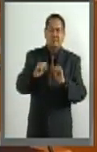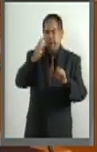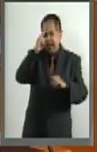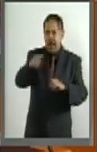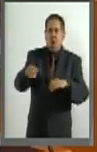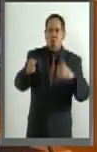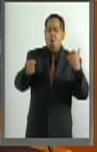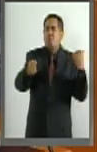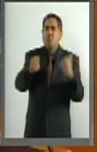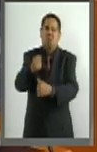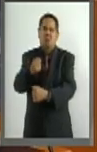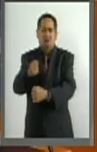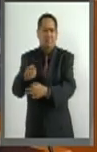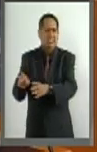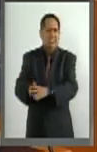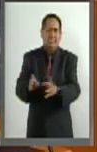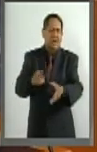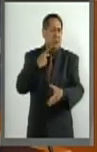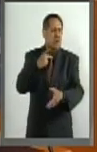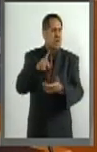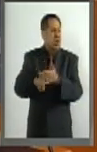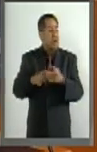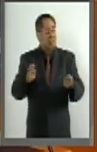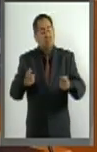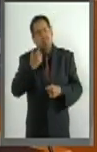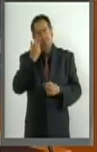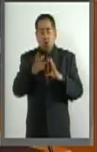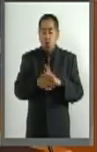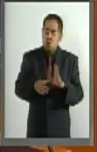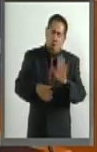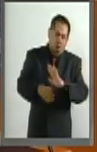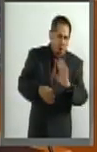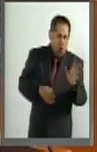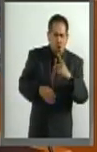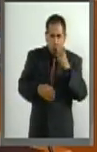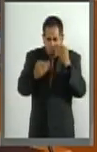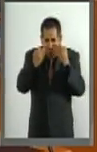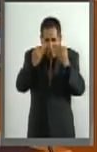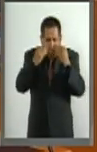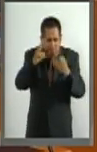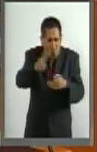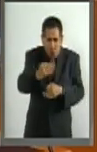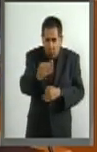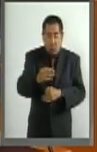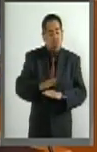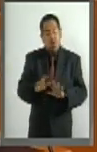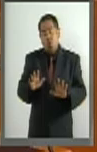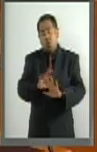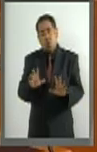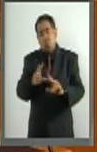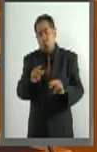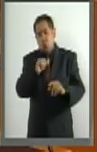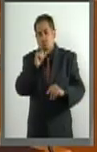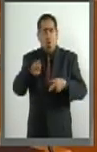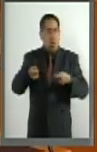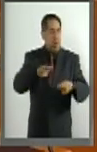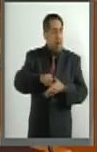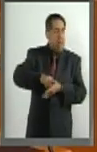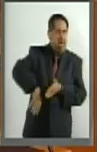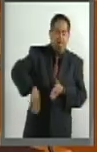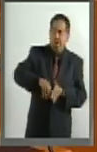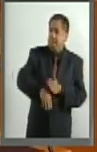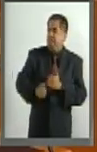Ese es el sistema político. El discurso de negar lo que está a la vista de todos. De controlar toda la información